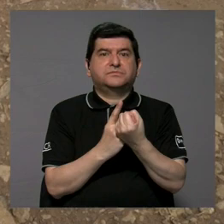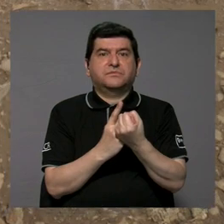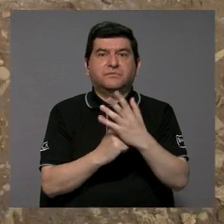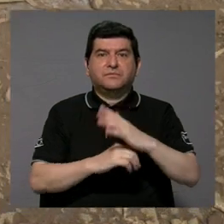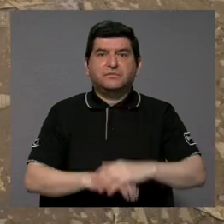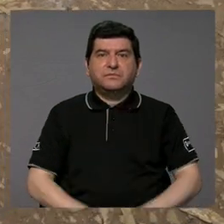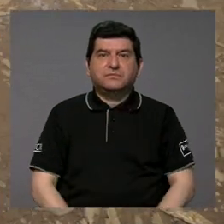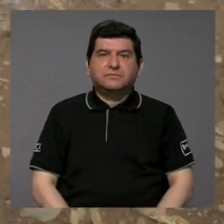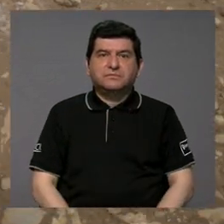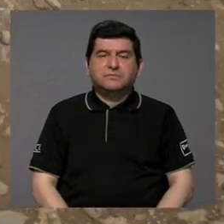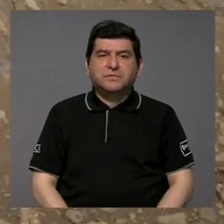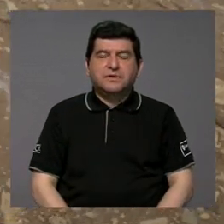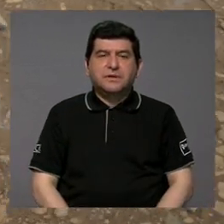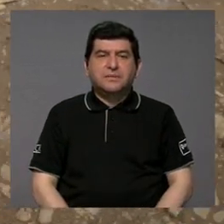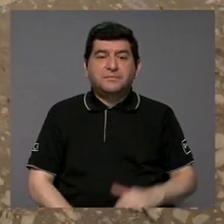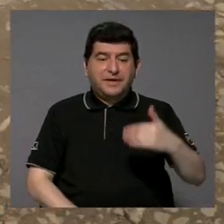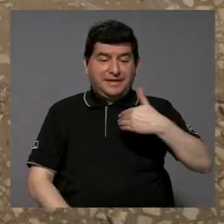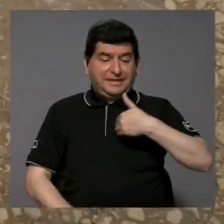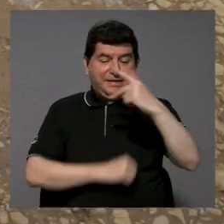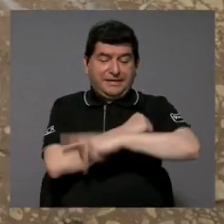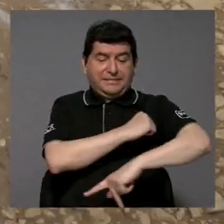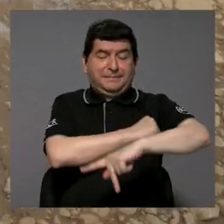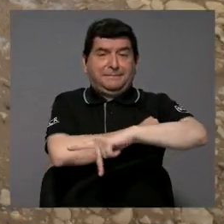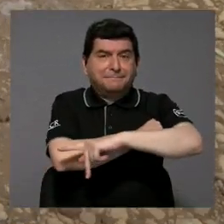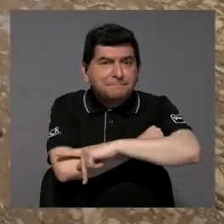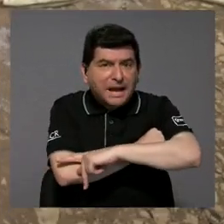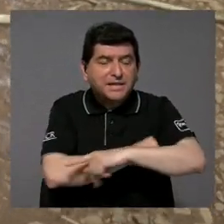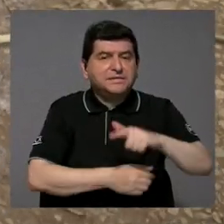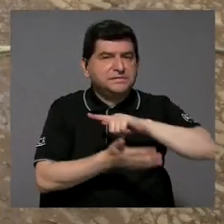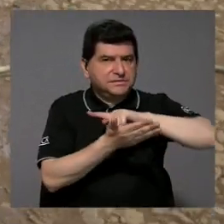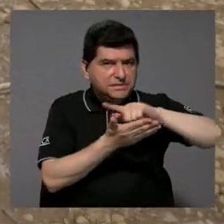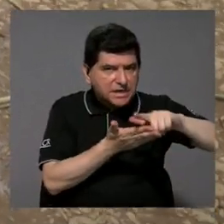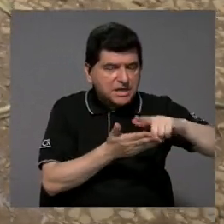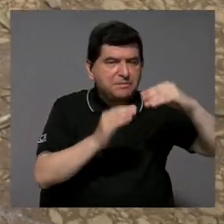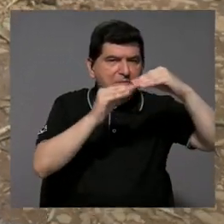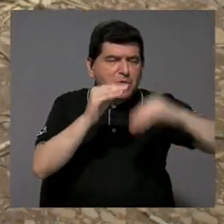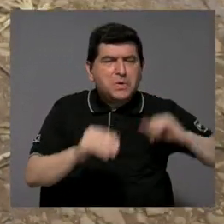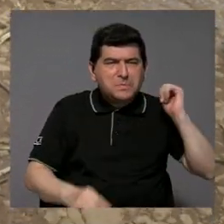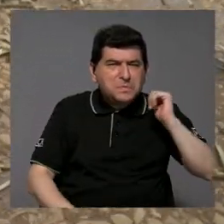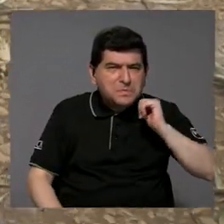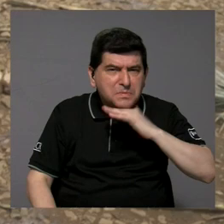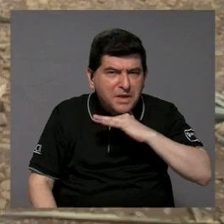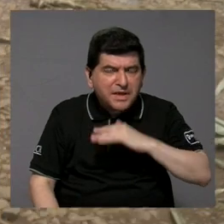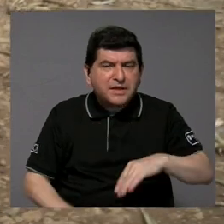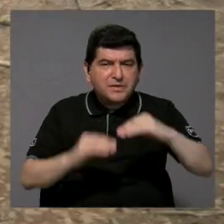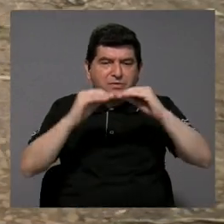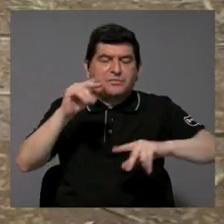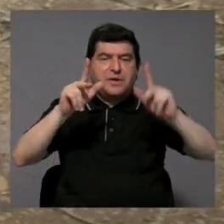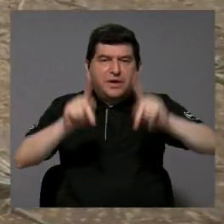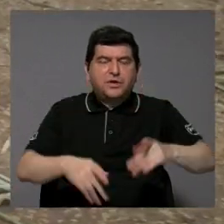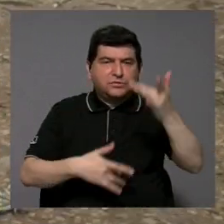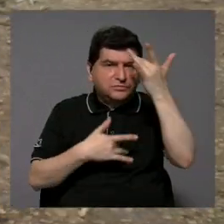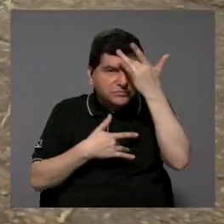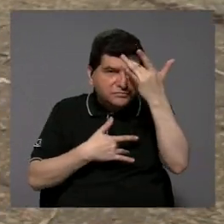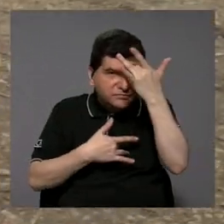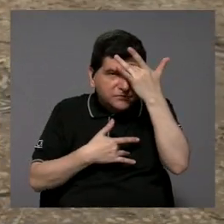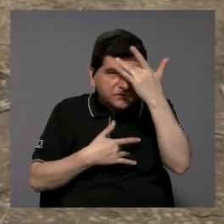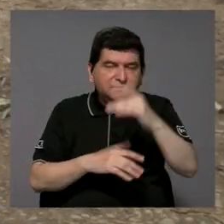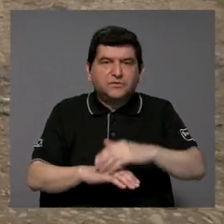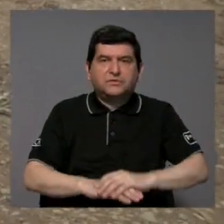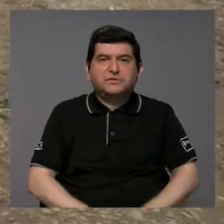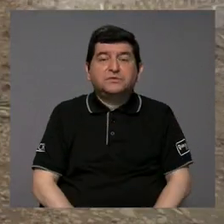vivir en un país más limpio, menos contaminado, con menos gente enferma, ¿verdad?